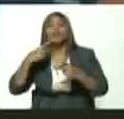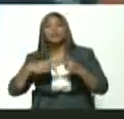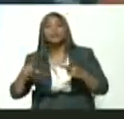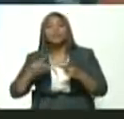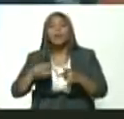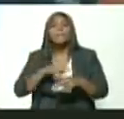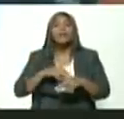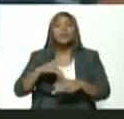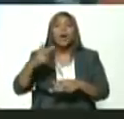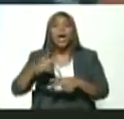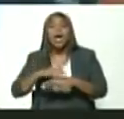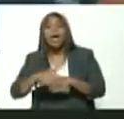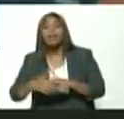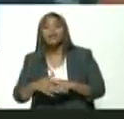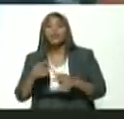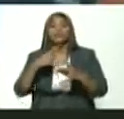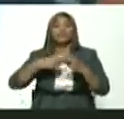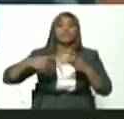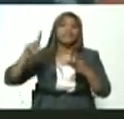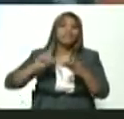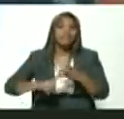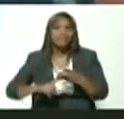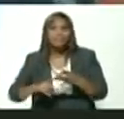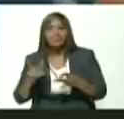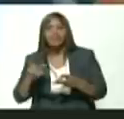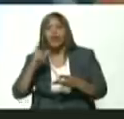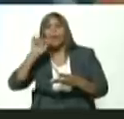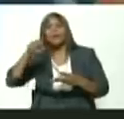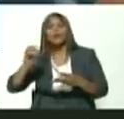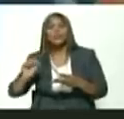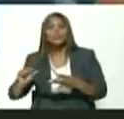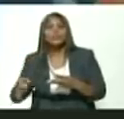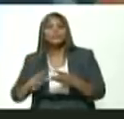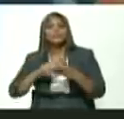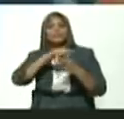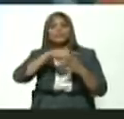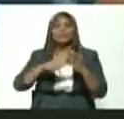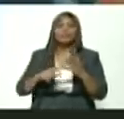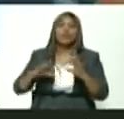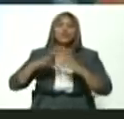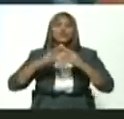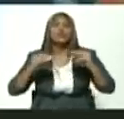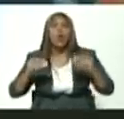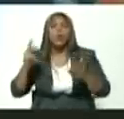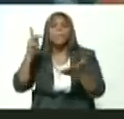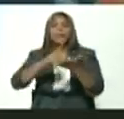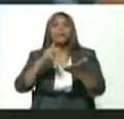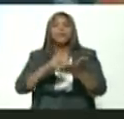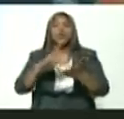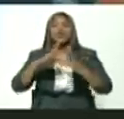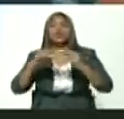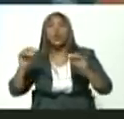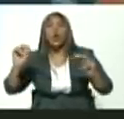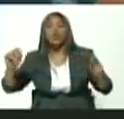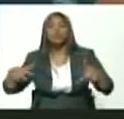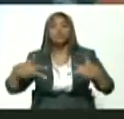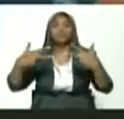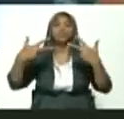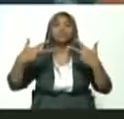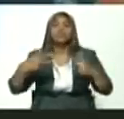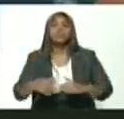Jesús Rivero José Ramón Rivero todos los presentes allá y todos los que están conectados en